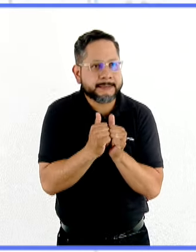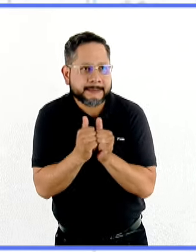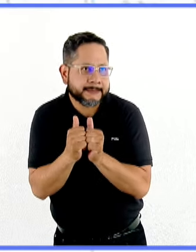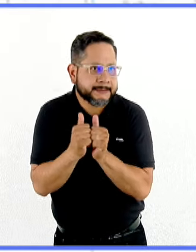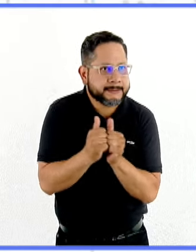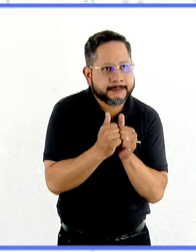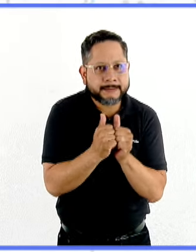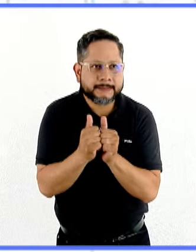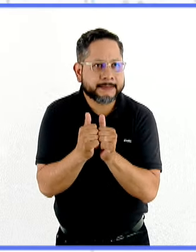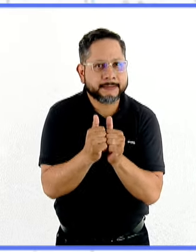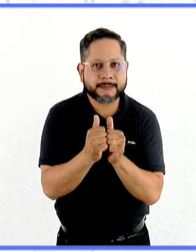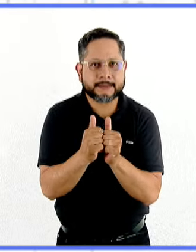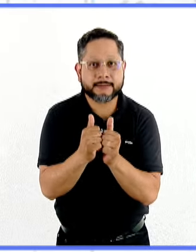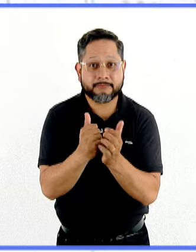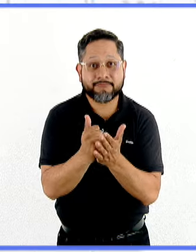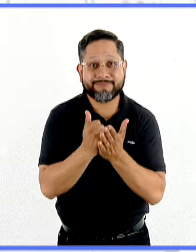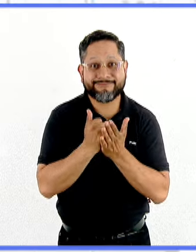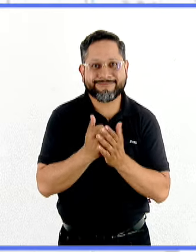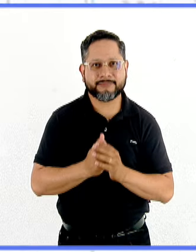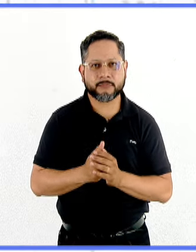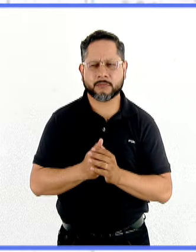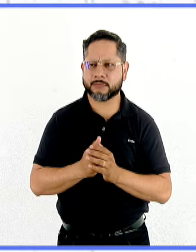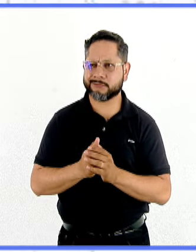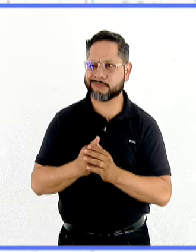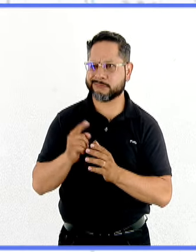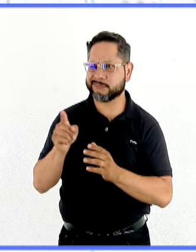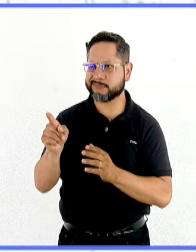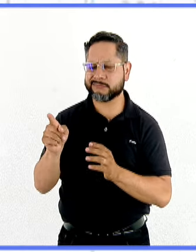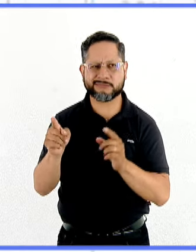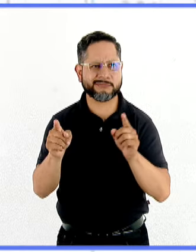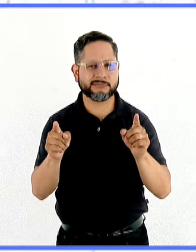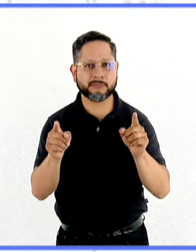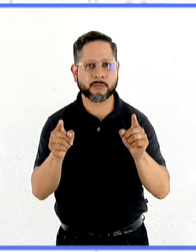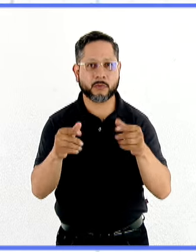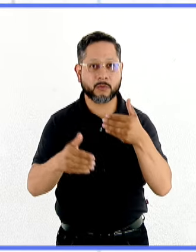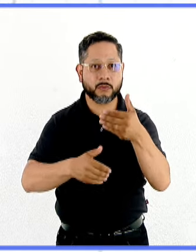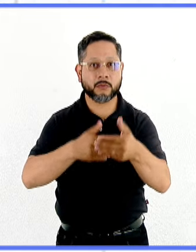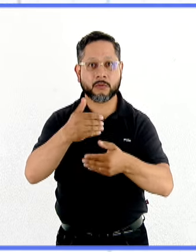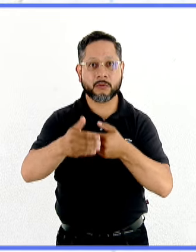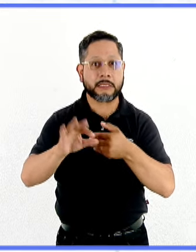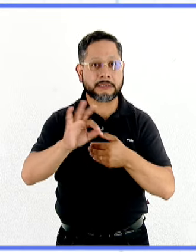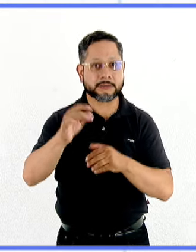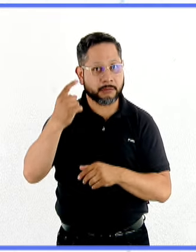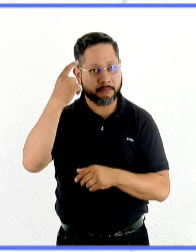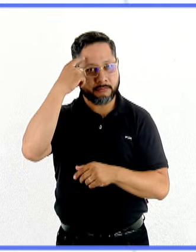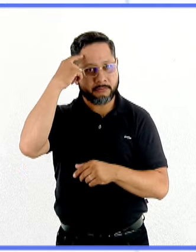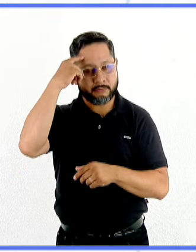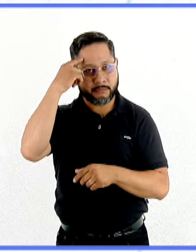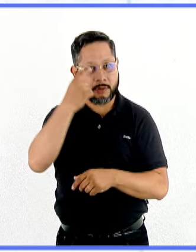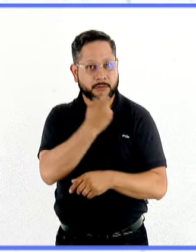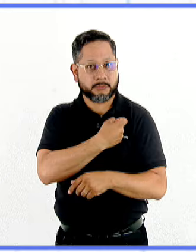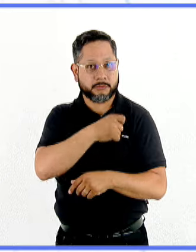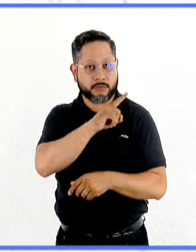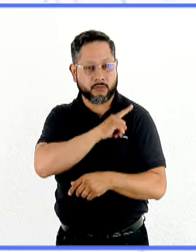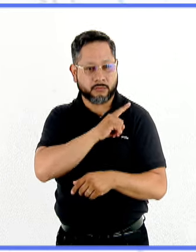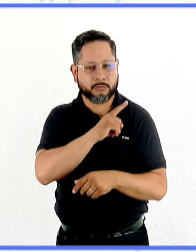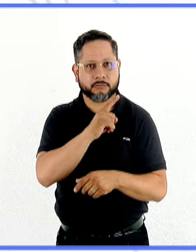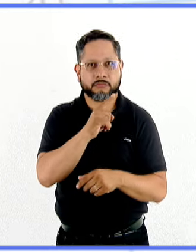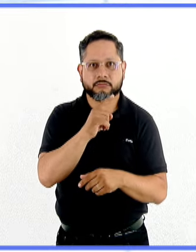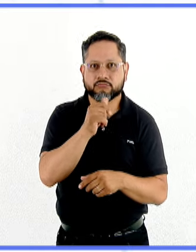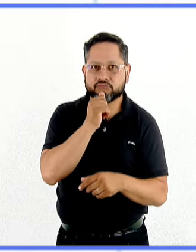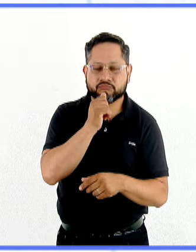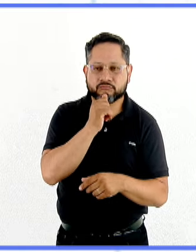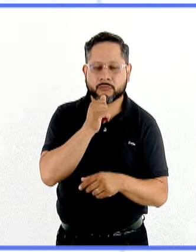Aunque es importante diferenciar este fenómeno de un padecimiento que le genere incapacidad social. Cuando ya